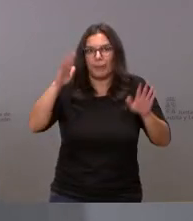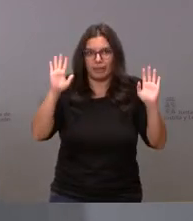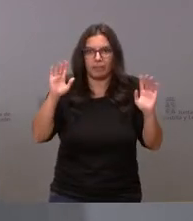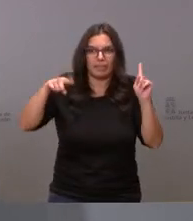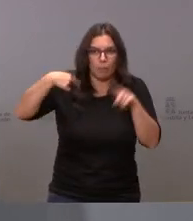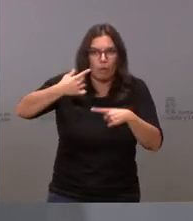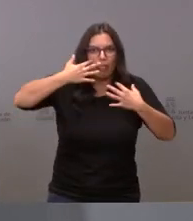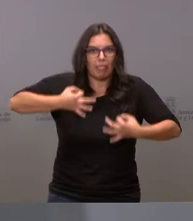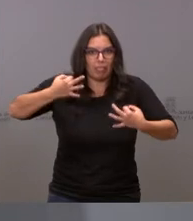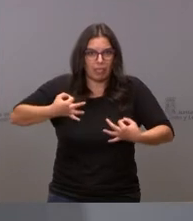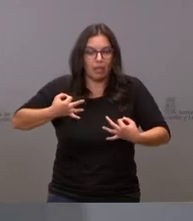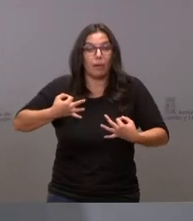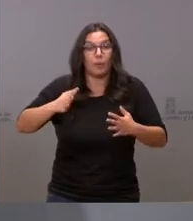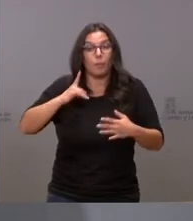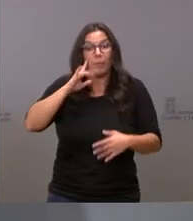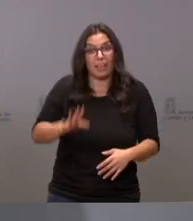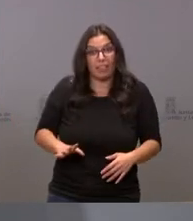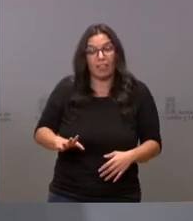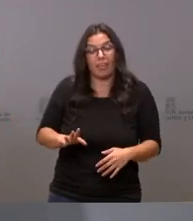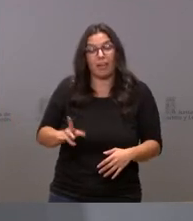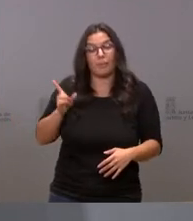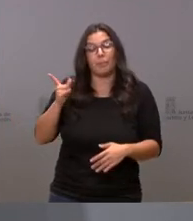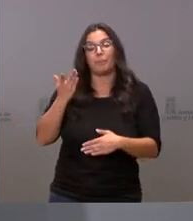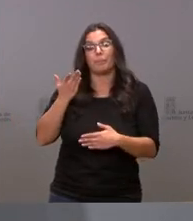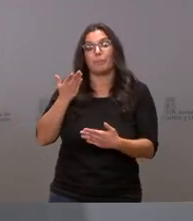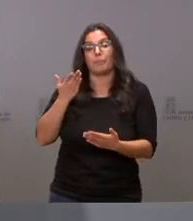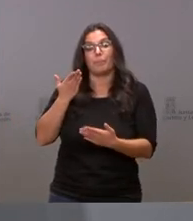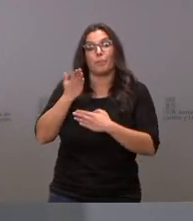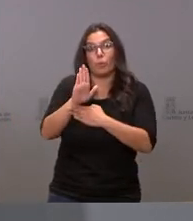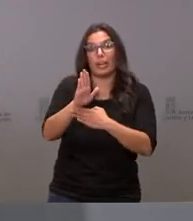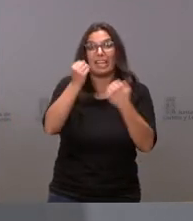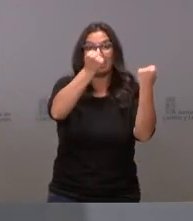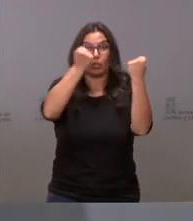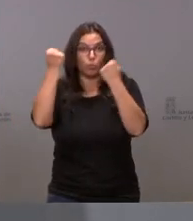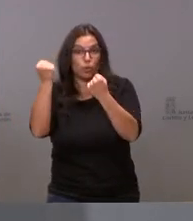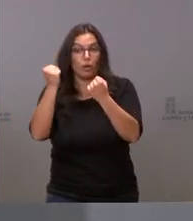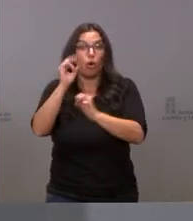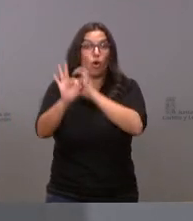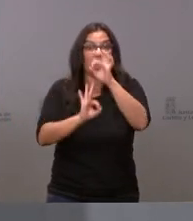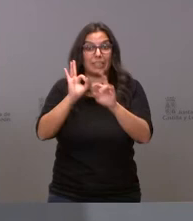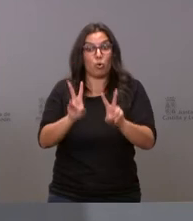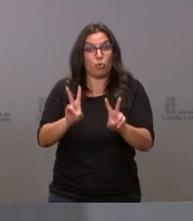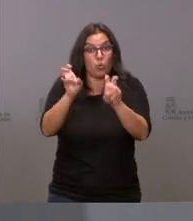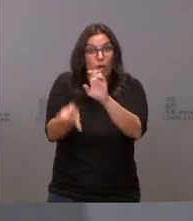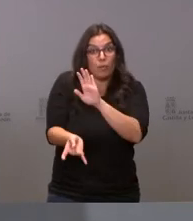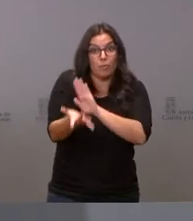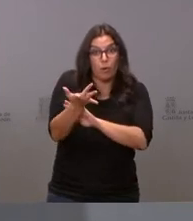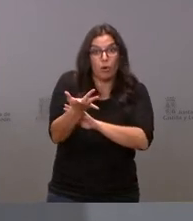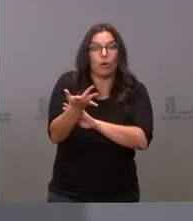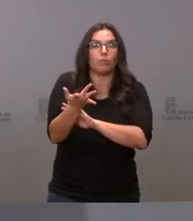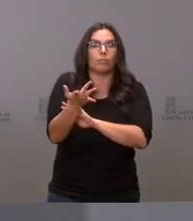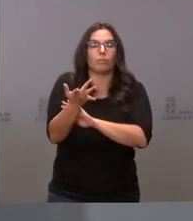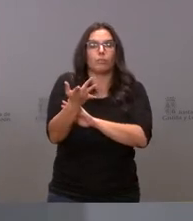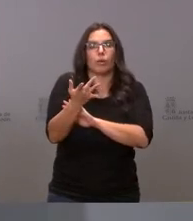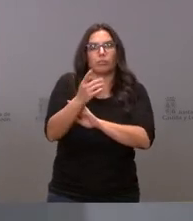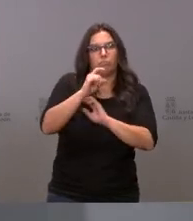finalmente el gobierno es plantear que aquellas instituciones o organismos que se crean de nuevo se creen de esta manera